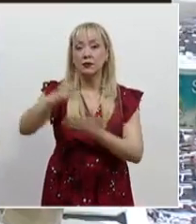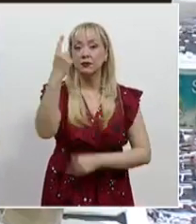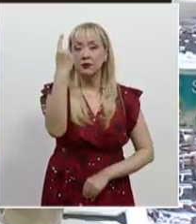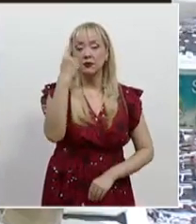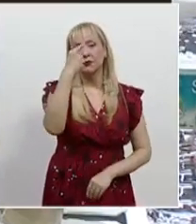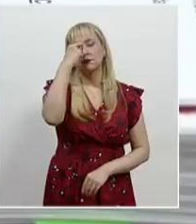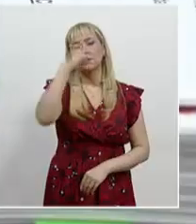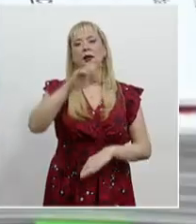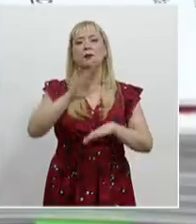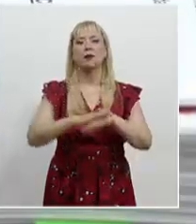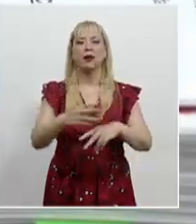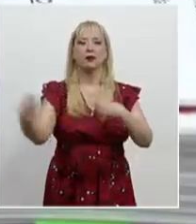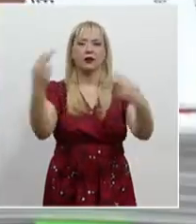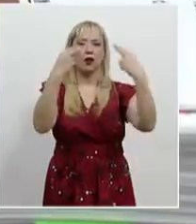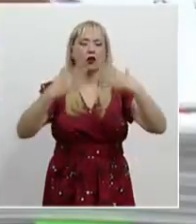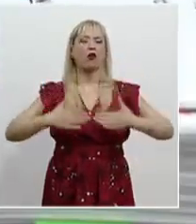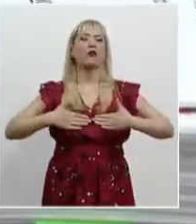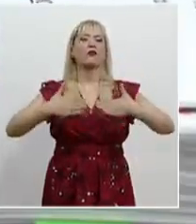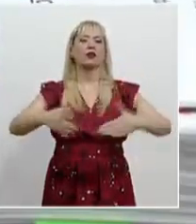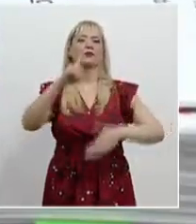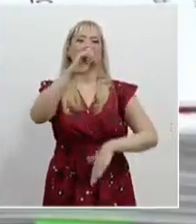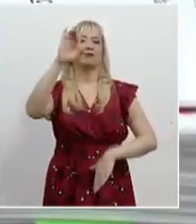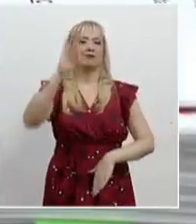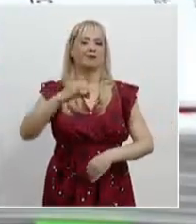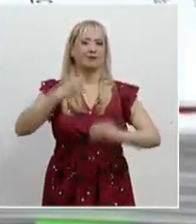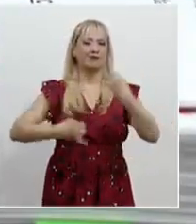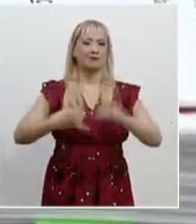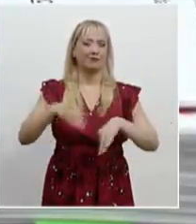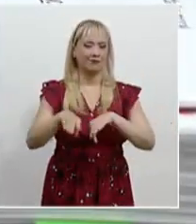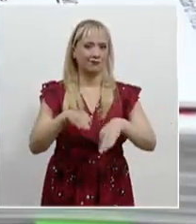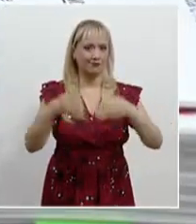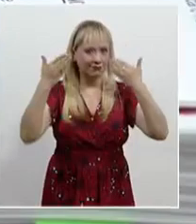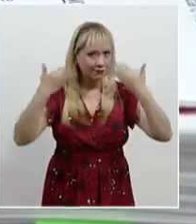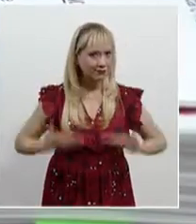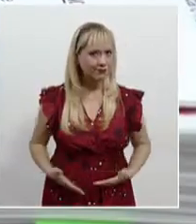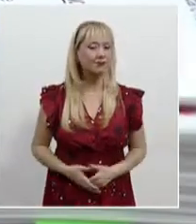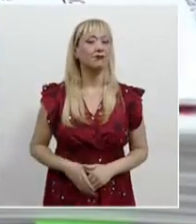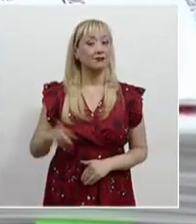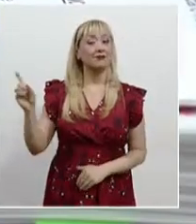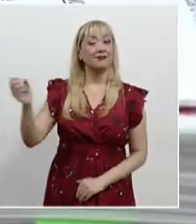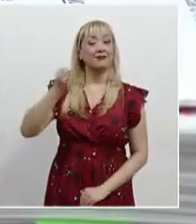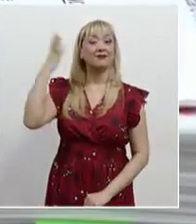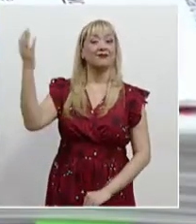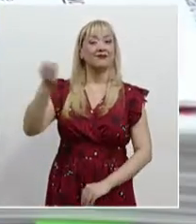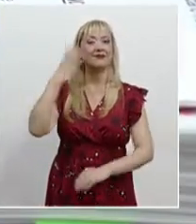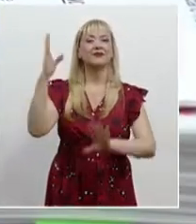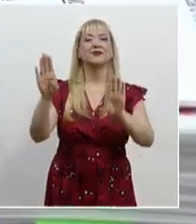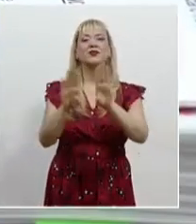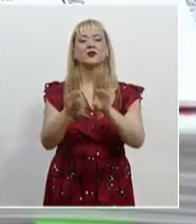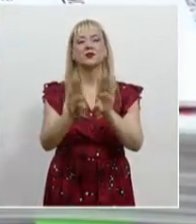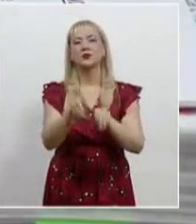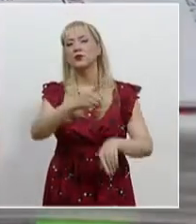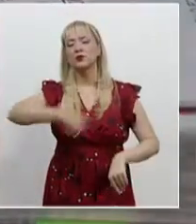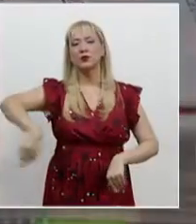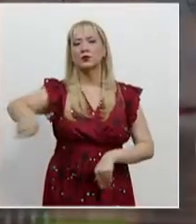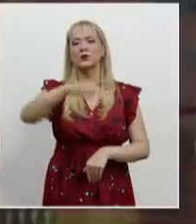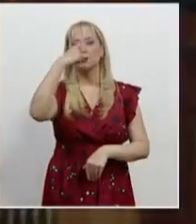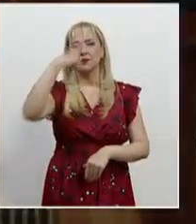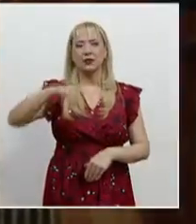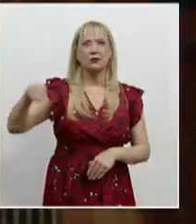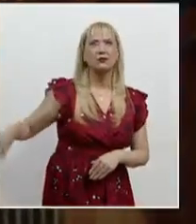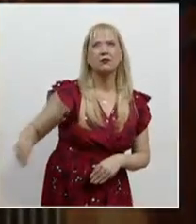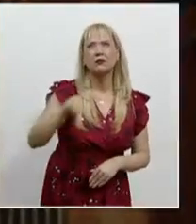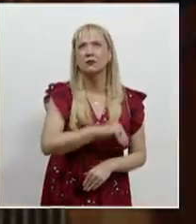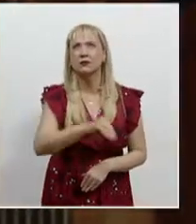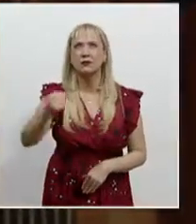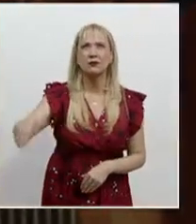ganarse la confianza de la sociedad. Al impartir una conferencia magistral sobre la carrera judicial, aseguró que la experiencia